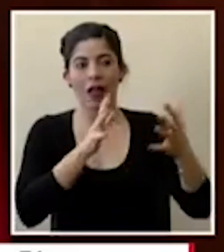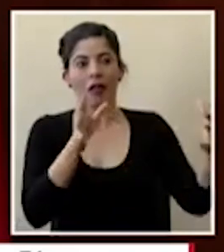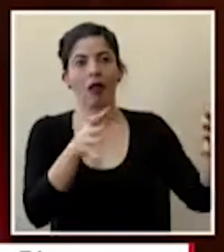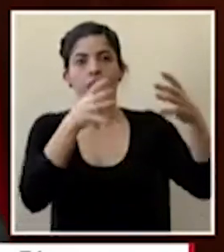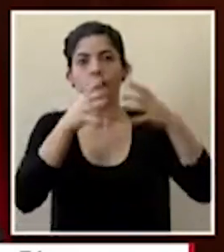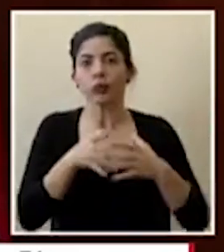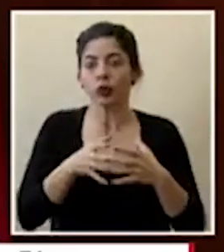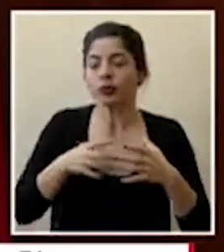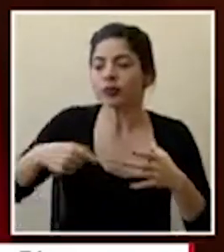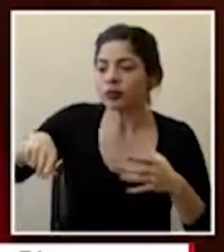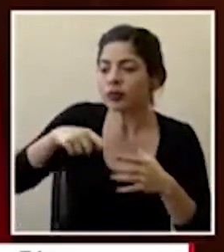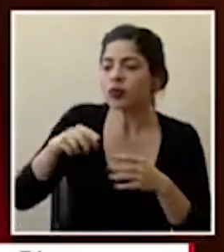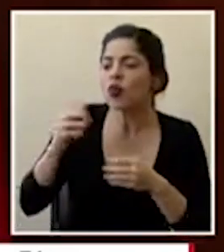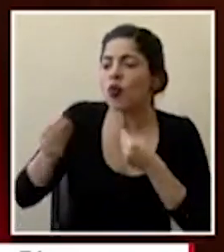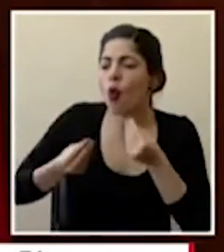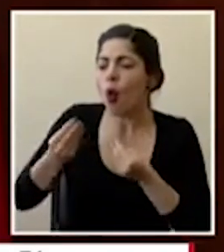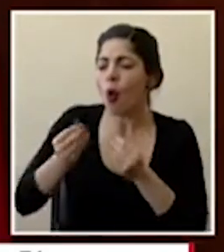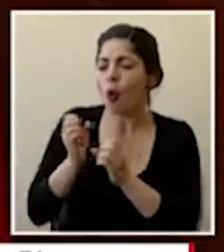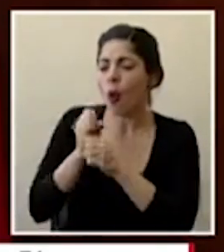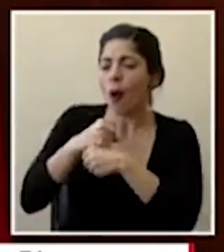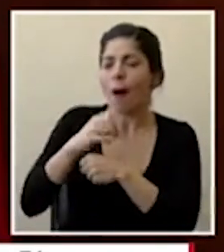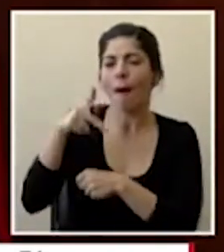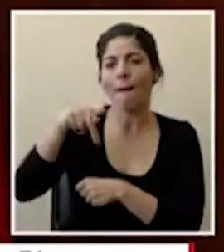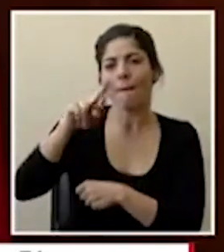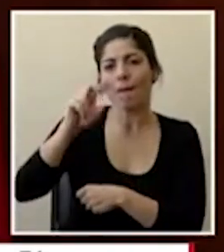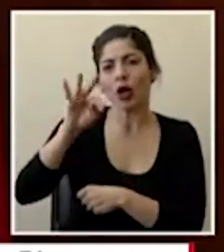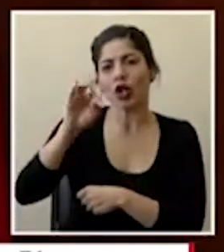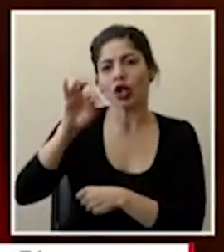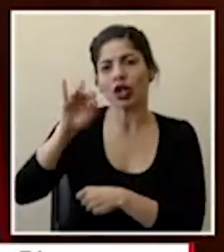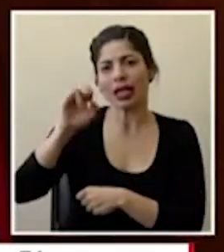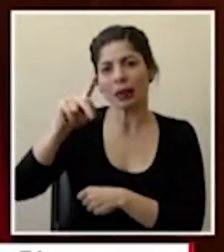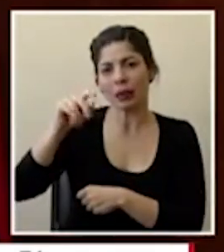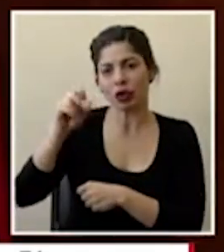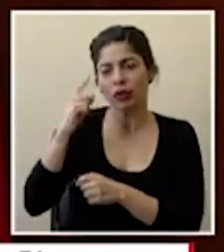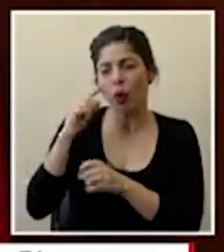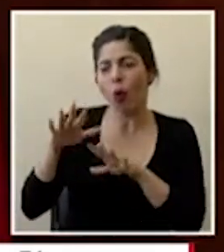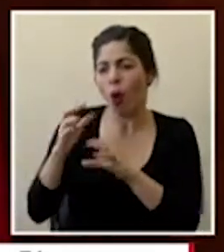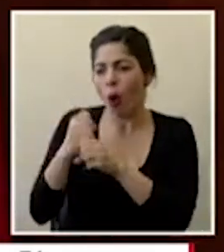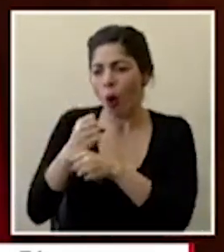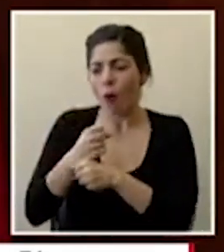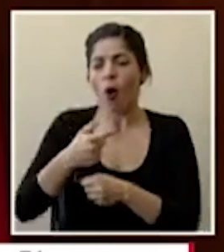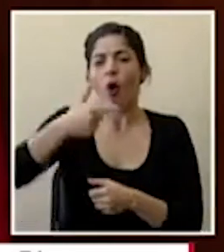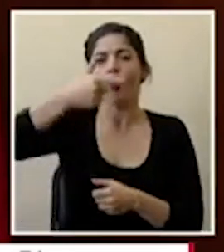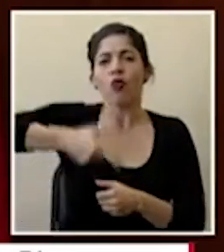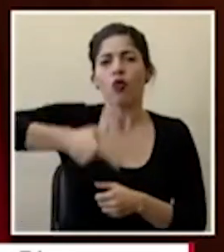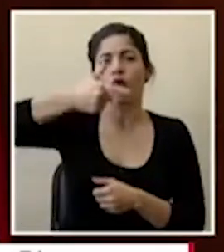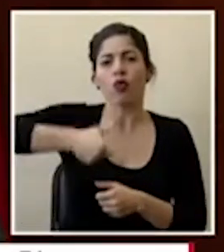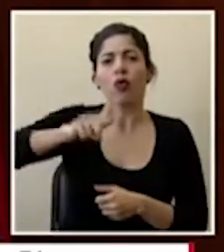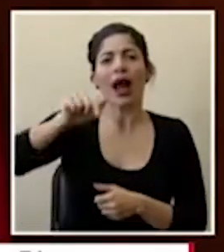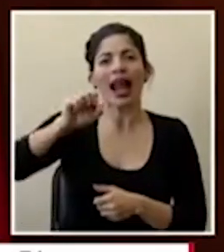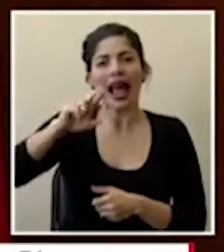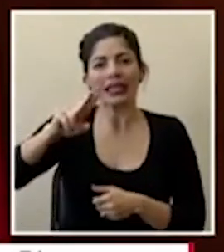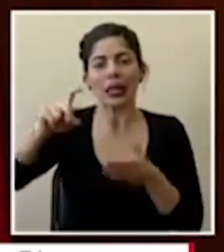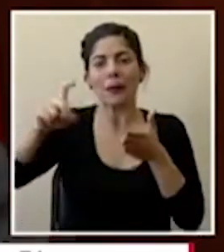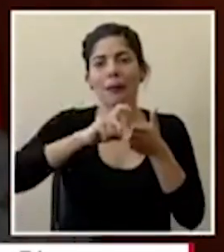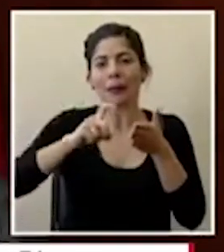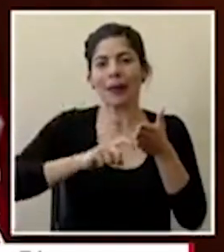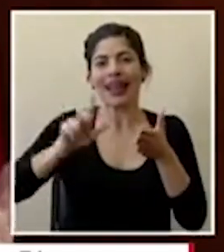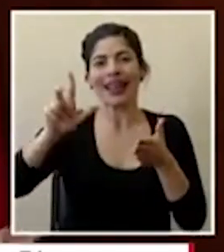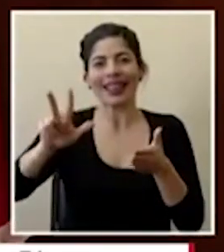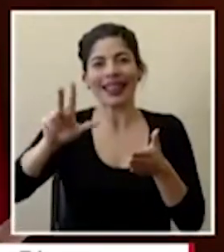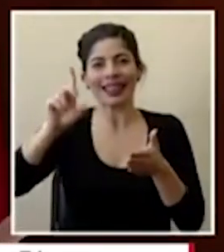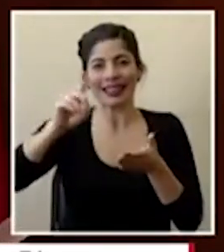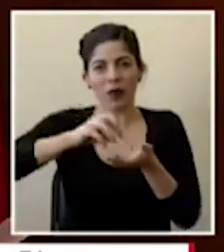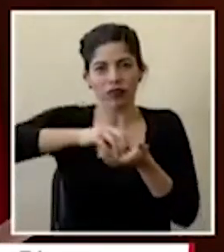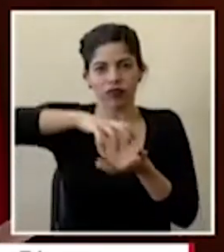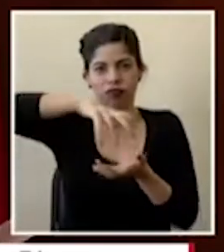y entonces se trabaja en los prototipos para para por medio de impresoras 3d por medio de cortadoras láser generar algún insumo que después